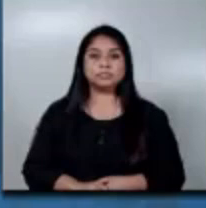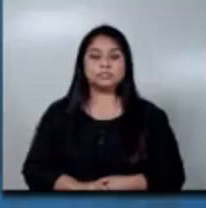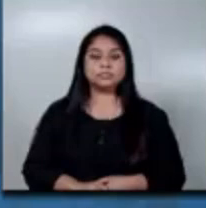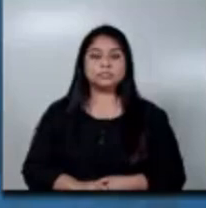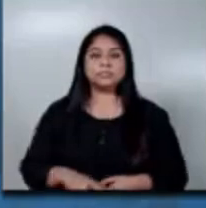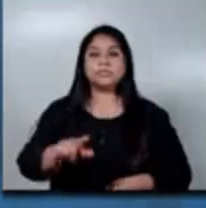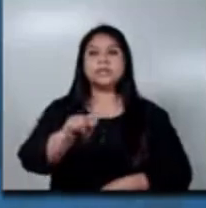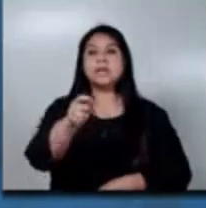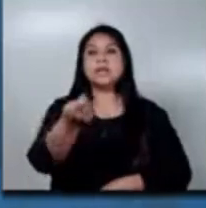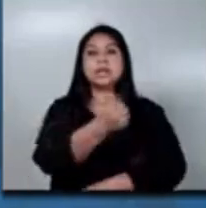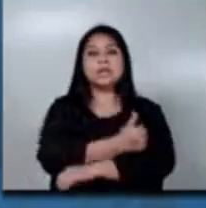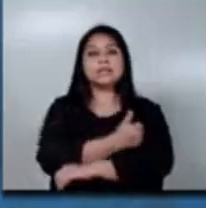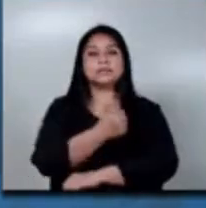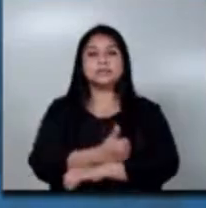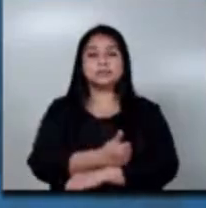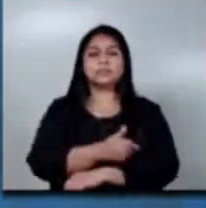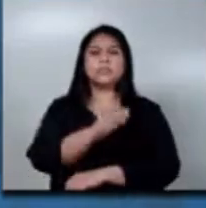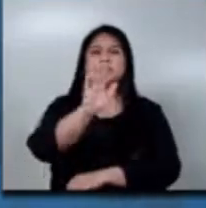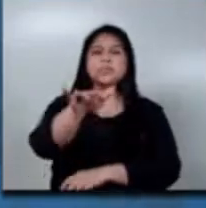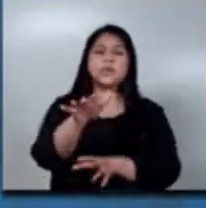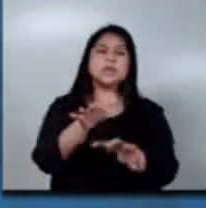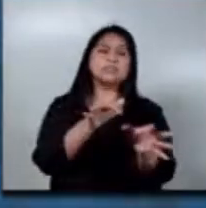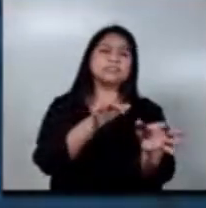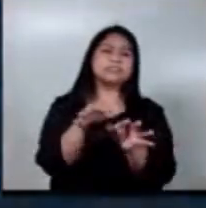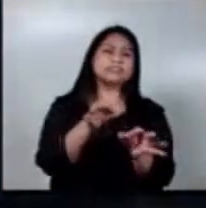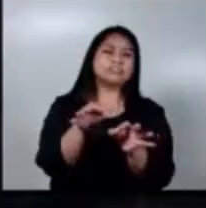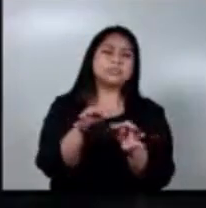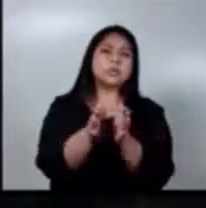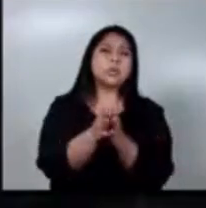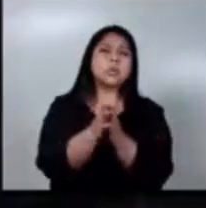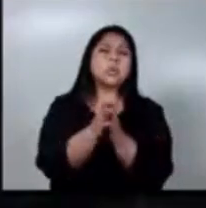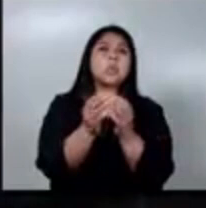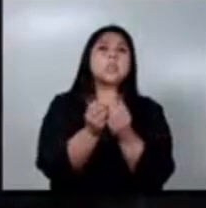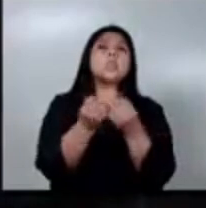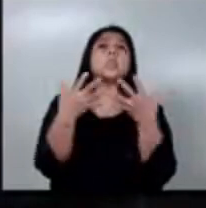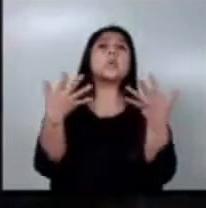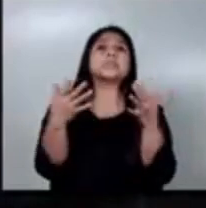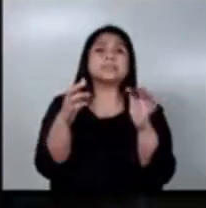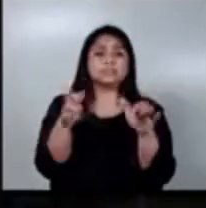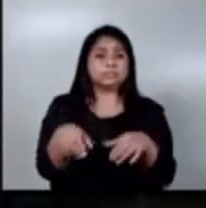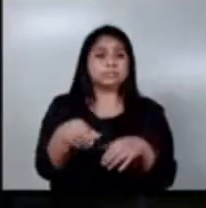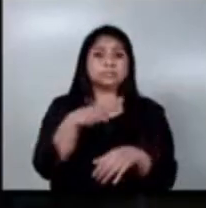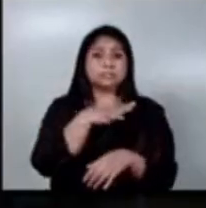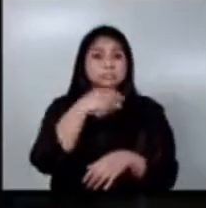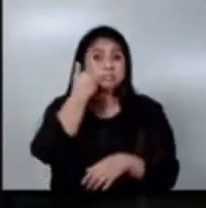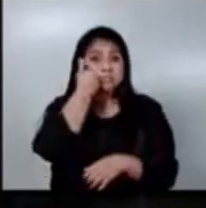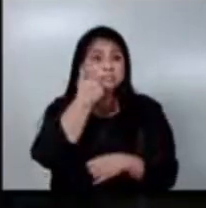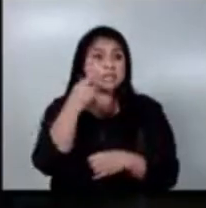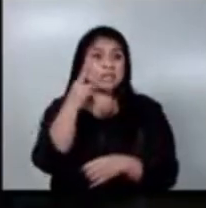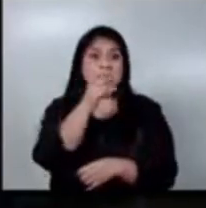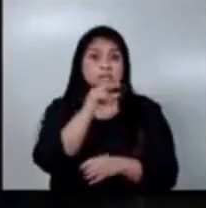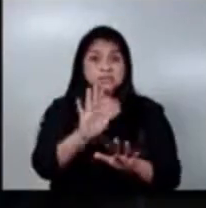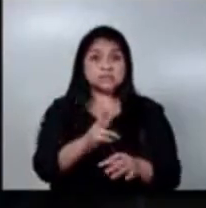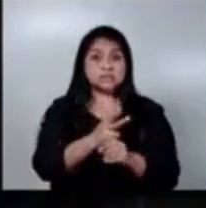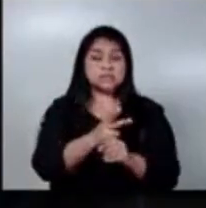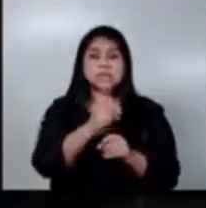Directora, buenos días. Si nos puede explicar un poco, si tiene la cifra de cuántas personas han sufrido por estas enfermedades raras y cuál ha sido